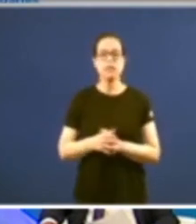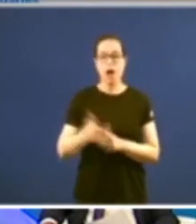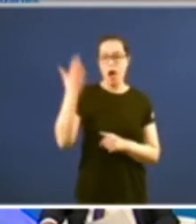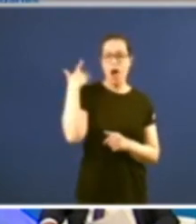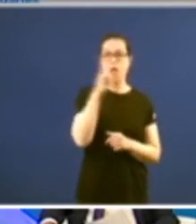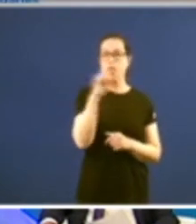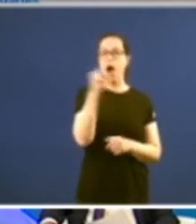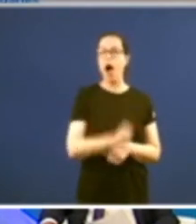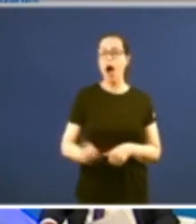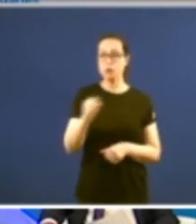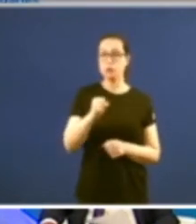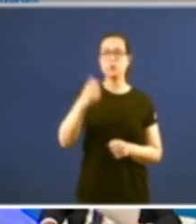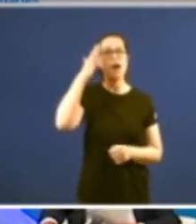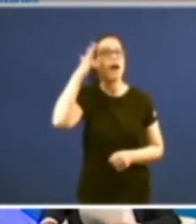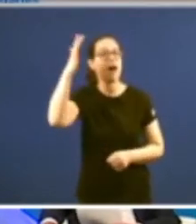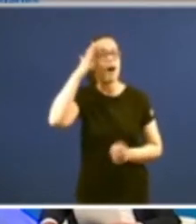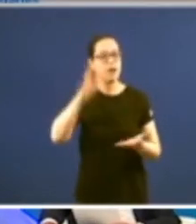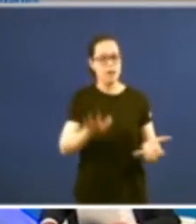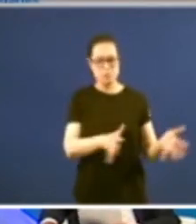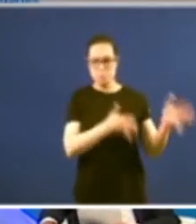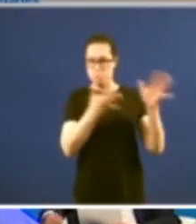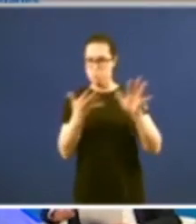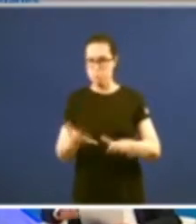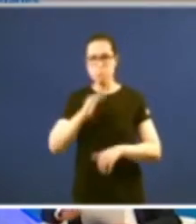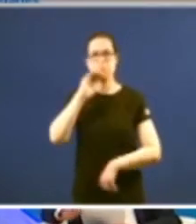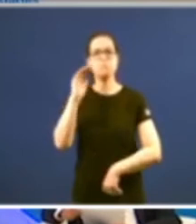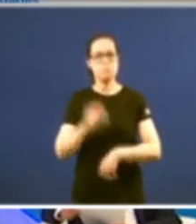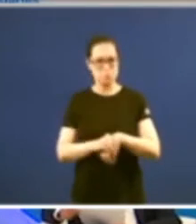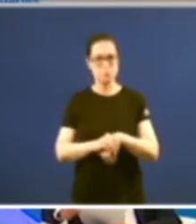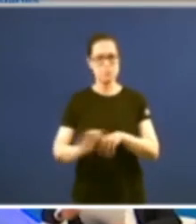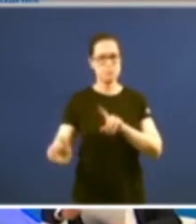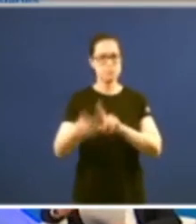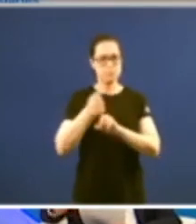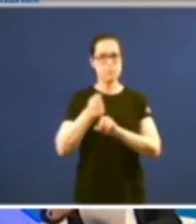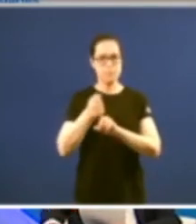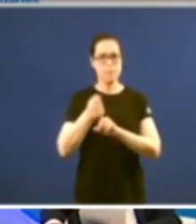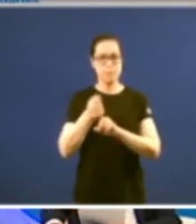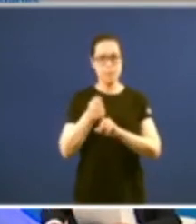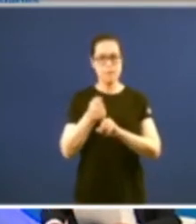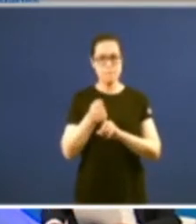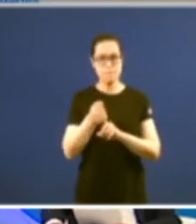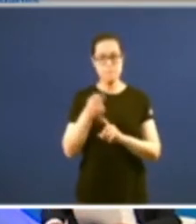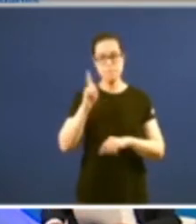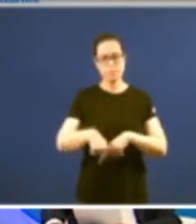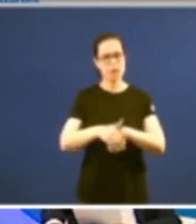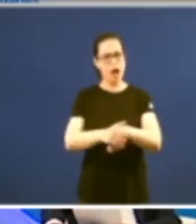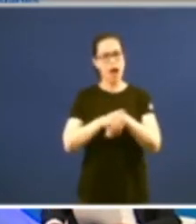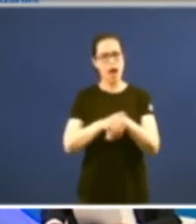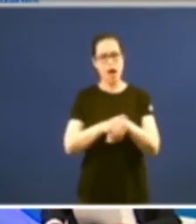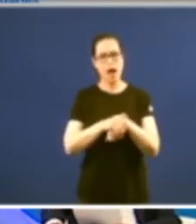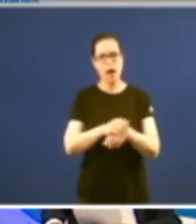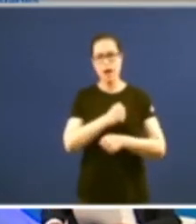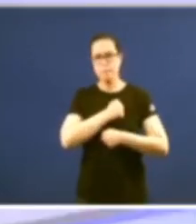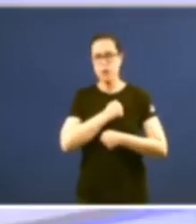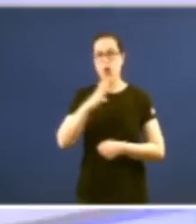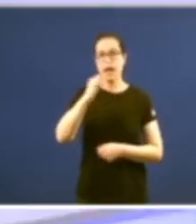cumpliuse nunha gran parte e o bo e xeneroso amigo e colaborador do correo Carlos